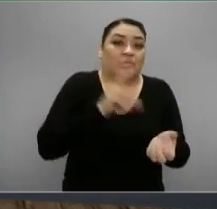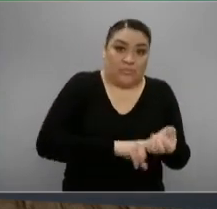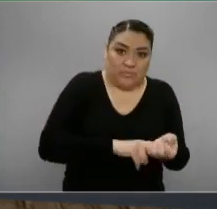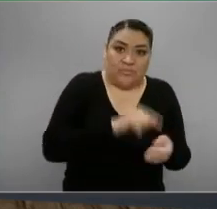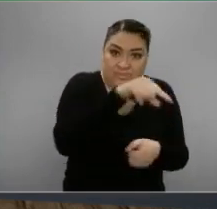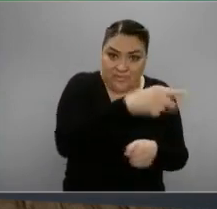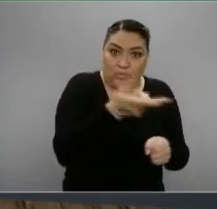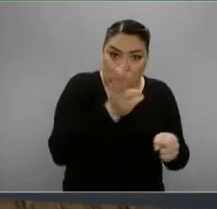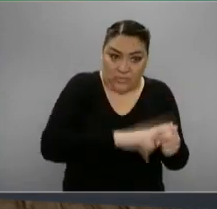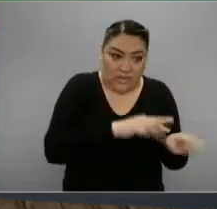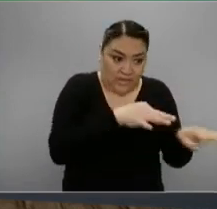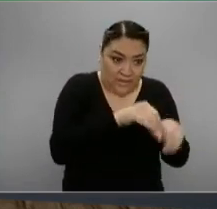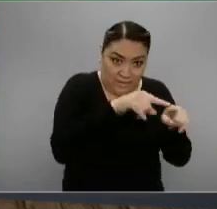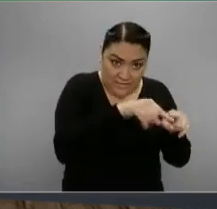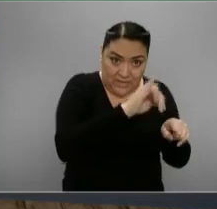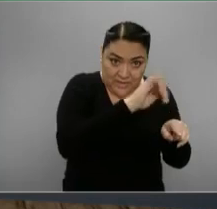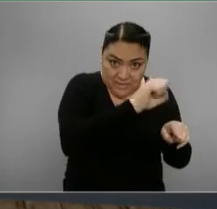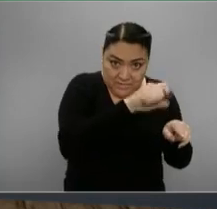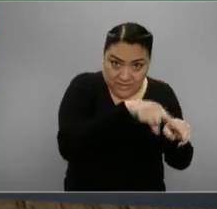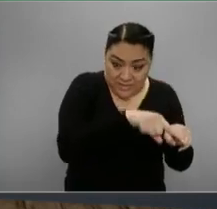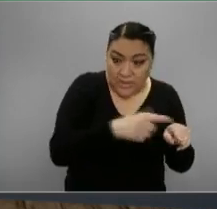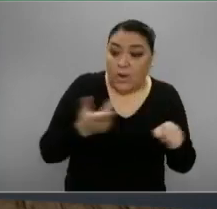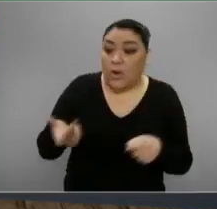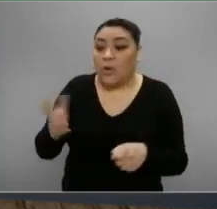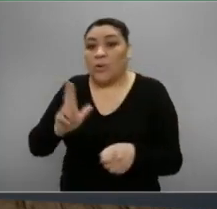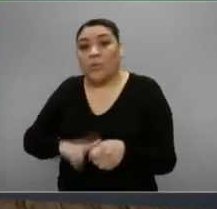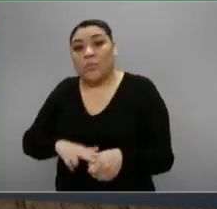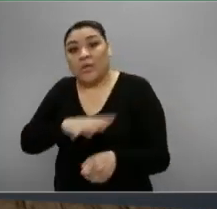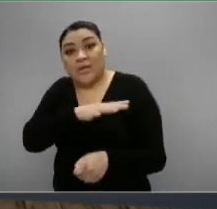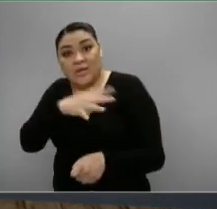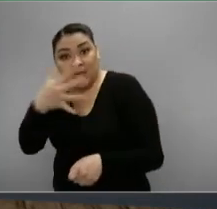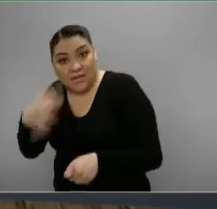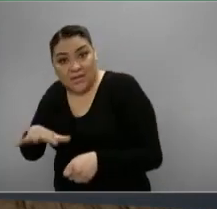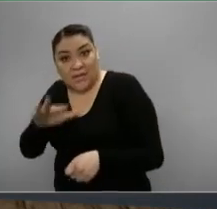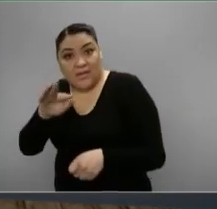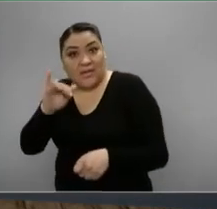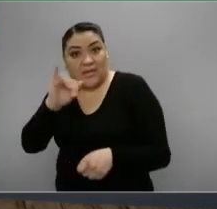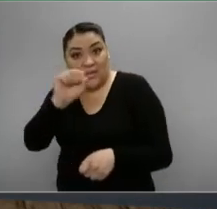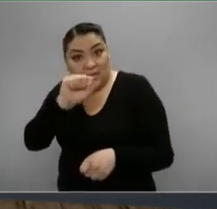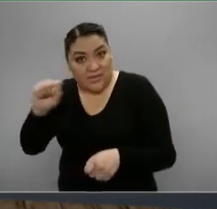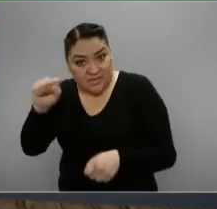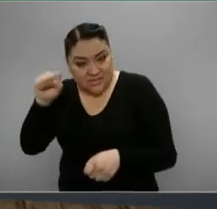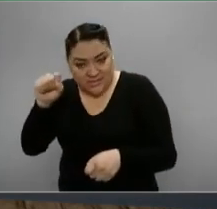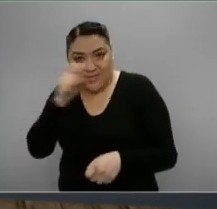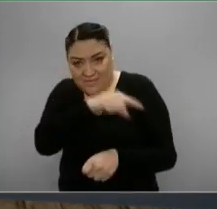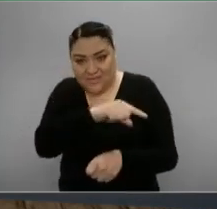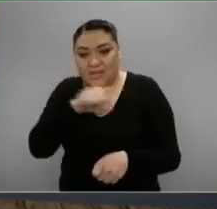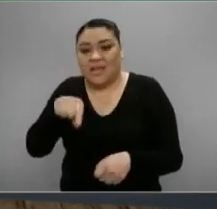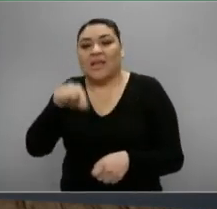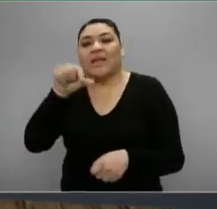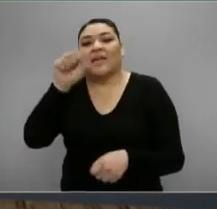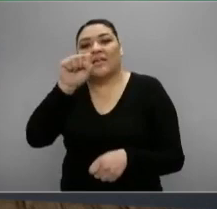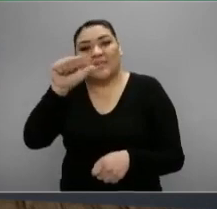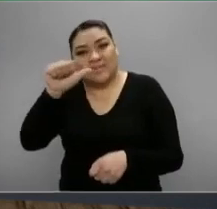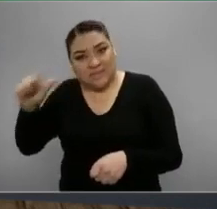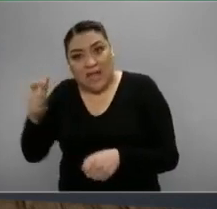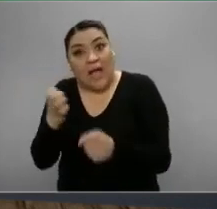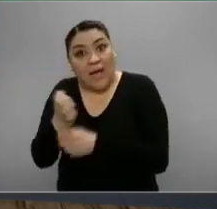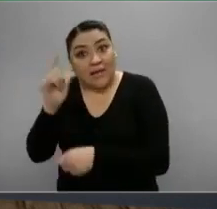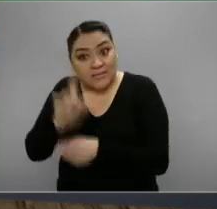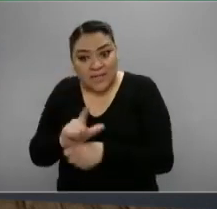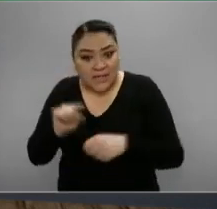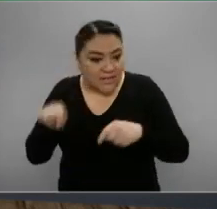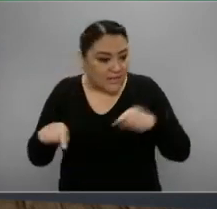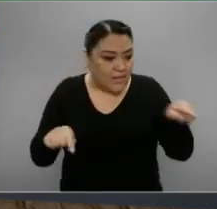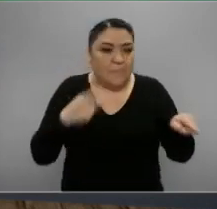hospitales del IMSS también trabajan en hospitales del sector salud estatal. Entonces, por eso él dice, si